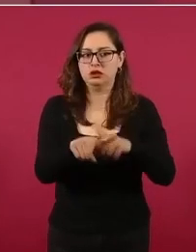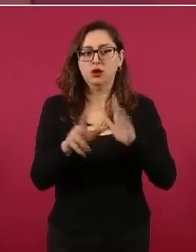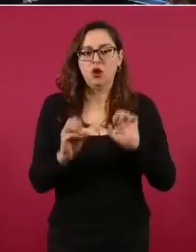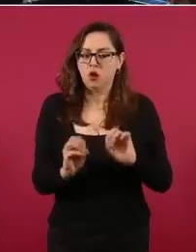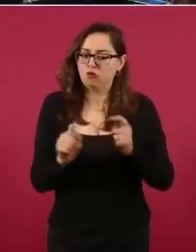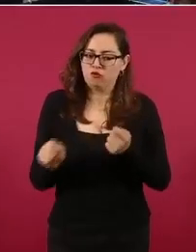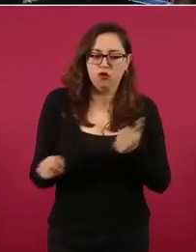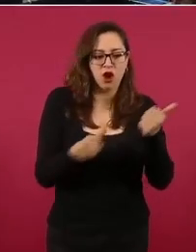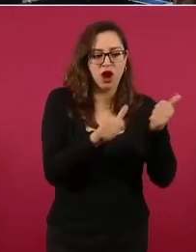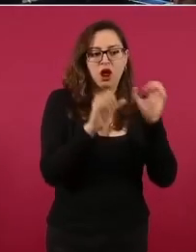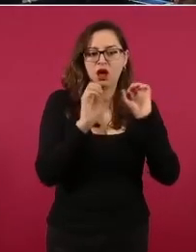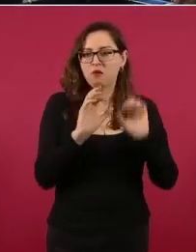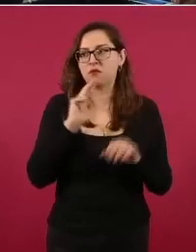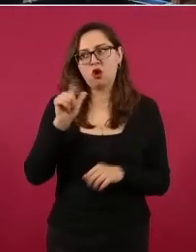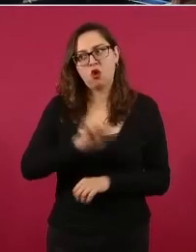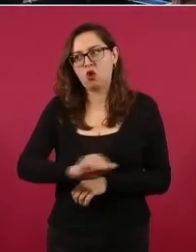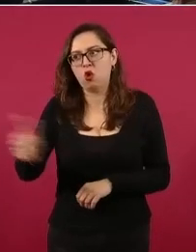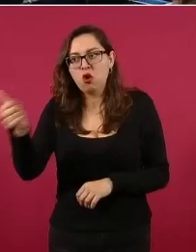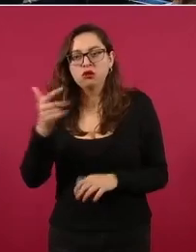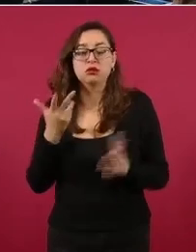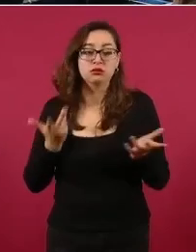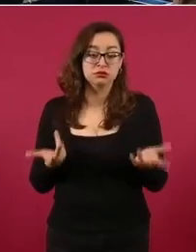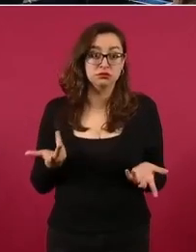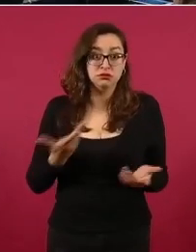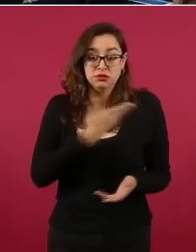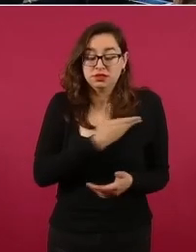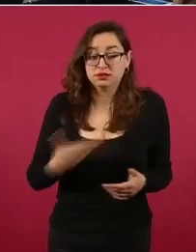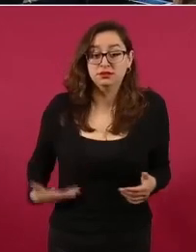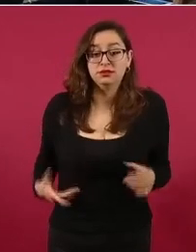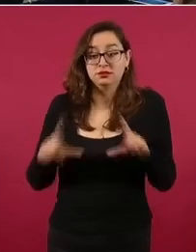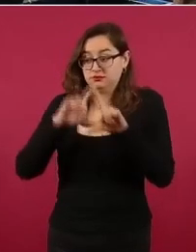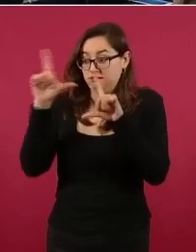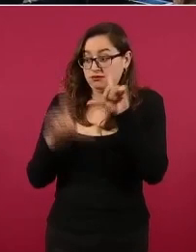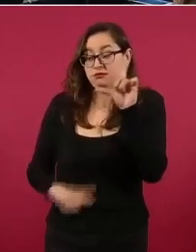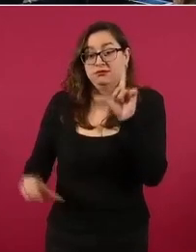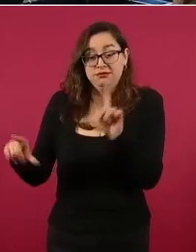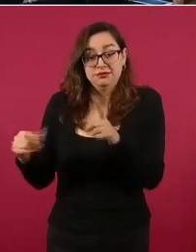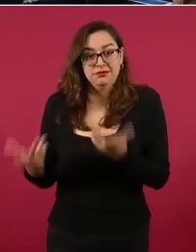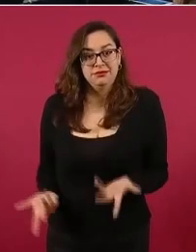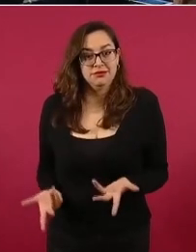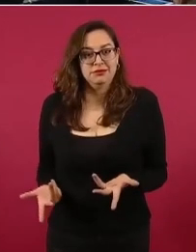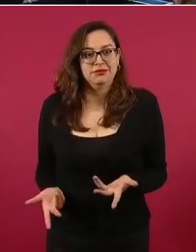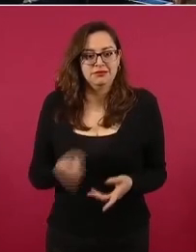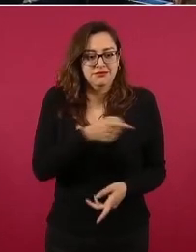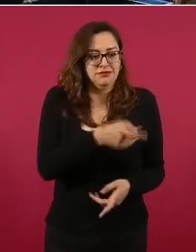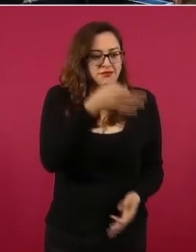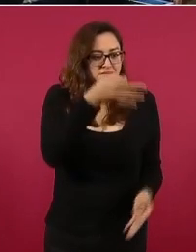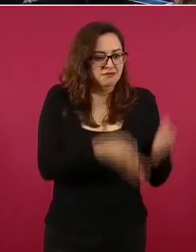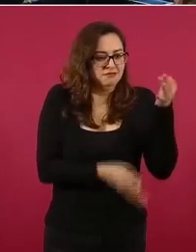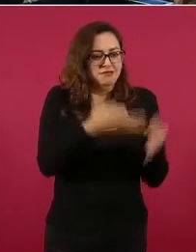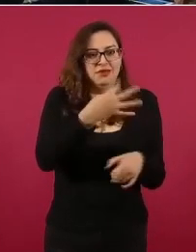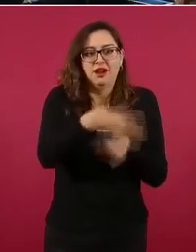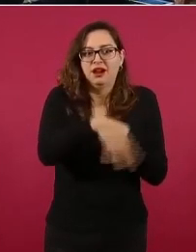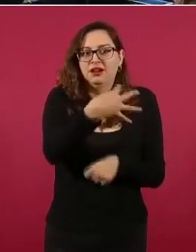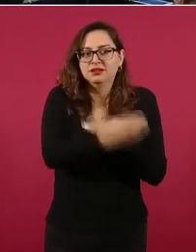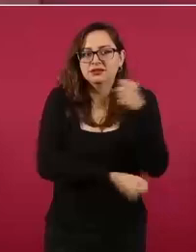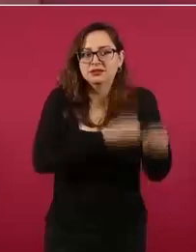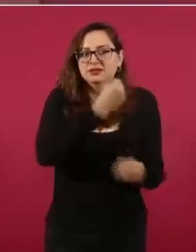y que entre otro, cómo va a ser posible que alguien tarde catorce años